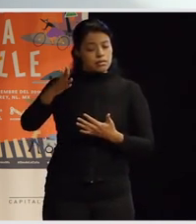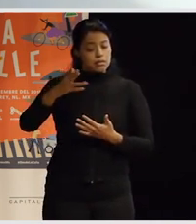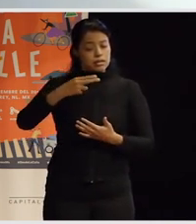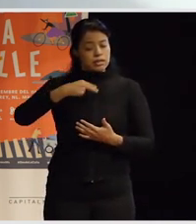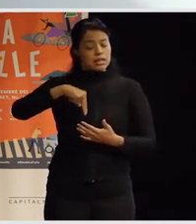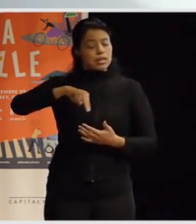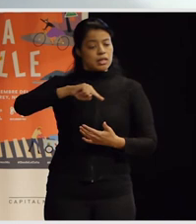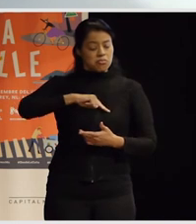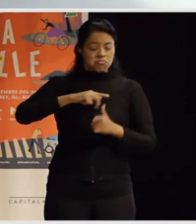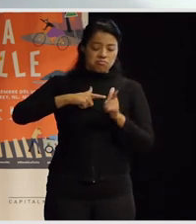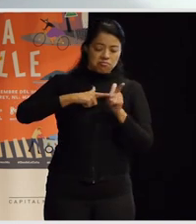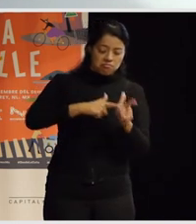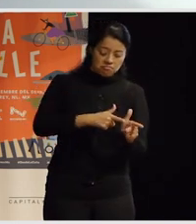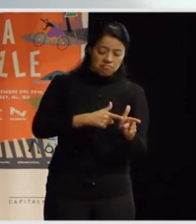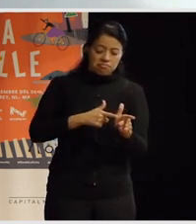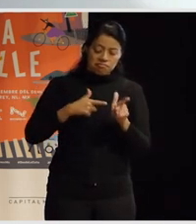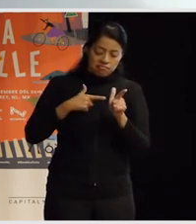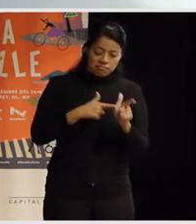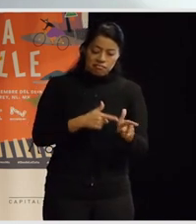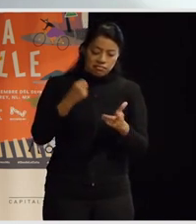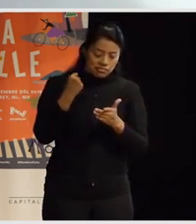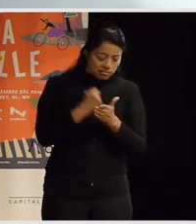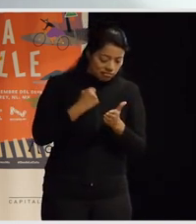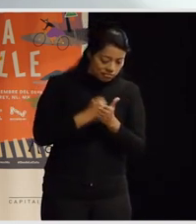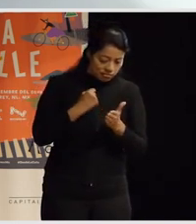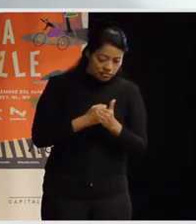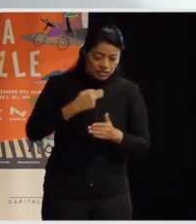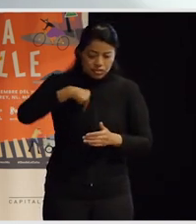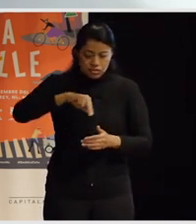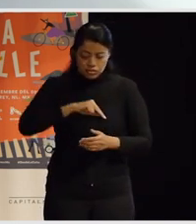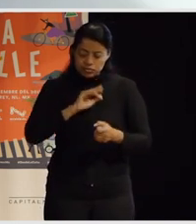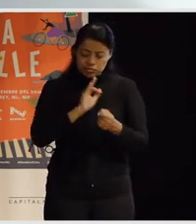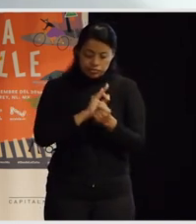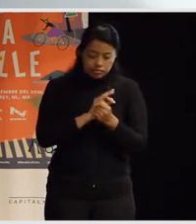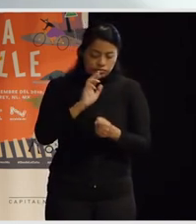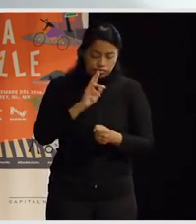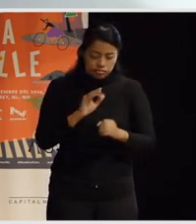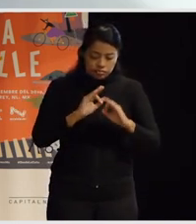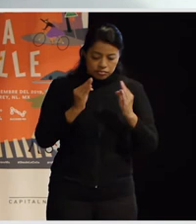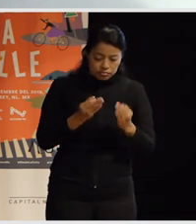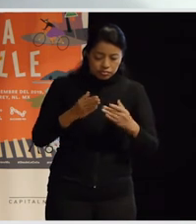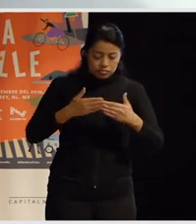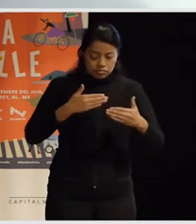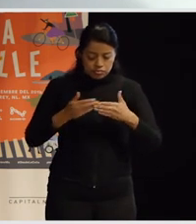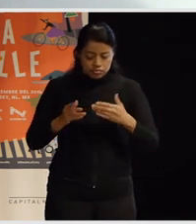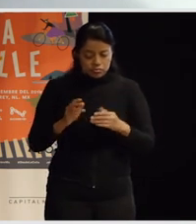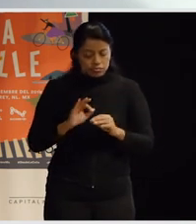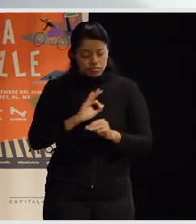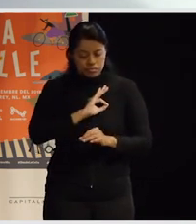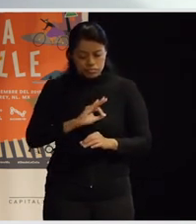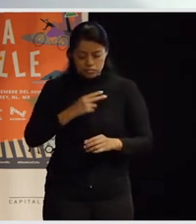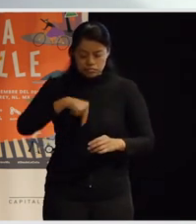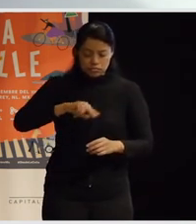perseverancia en saber que nosotras defendemos el mejor modelo posible que nosotras no tenemos intereses personales que